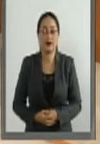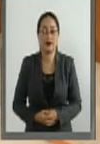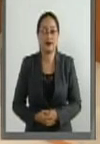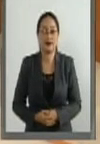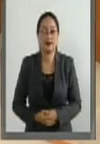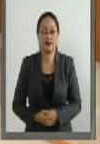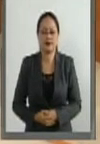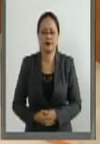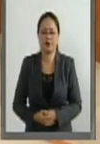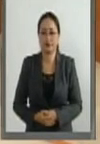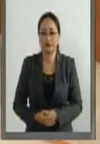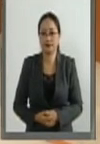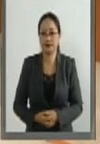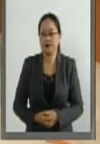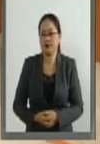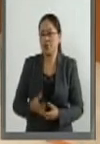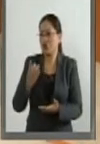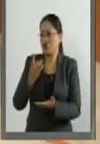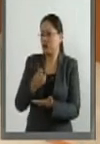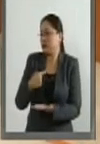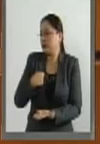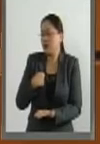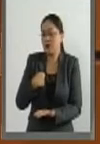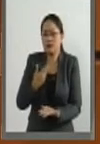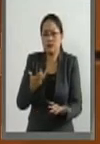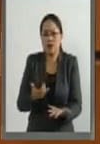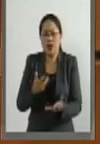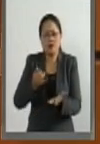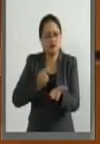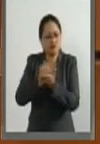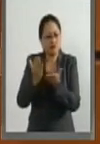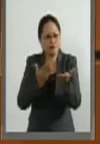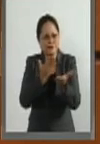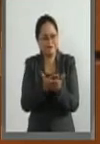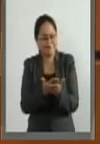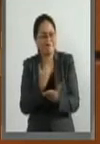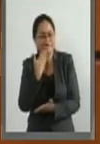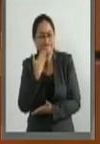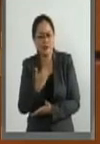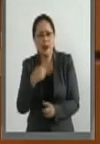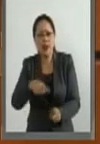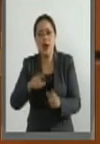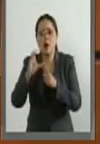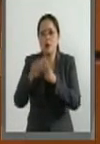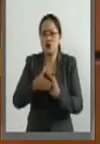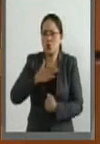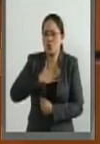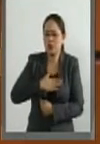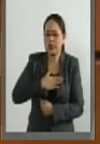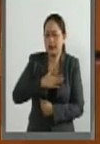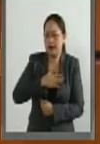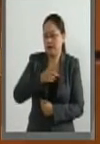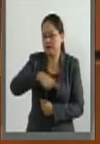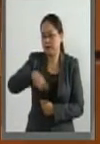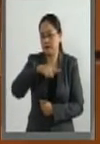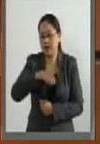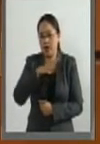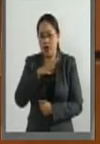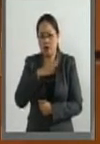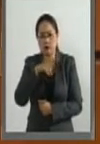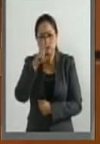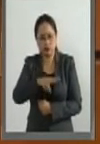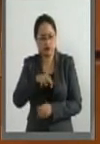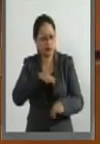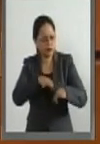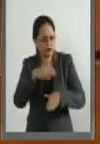No podría más que hablar a favor de este dictamen porque creo que la Comisión de Justicia ha estado haciendo